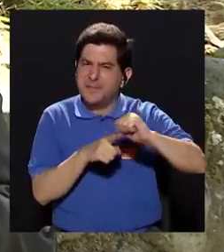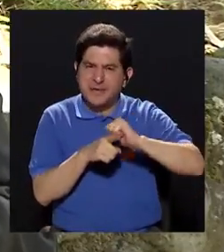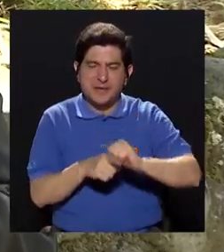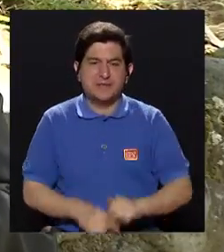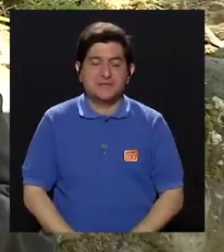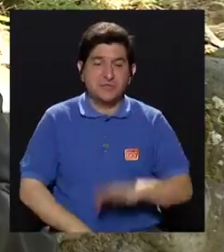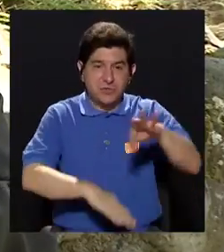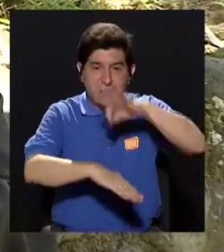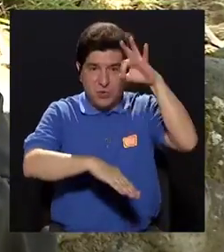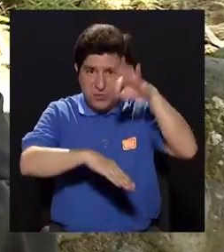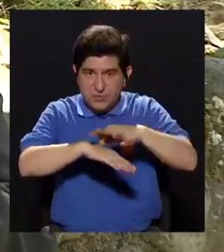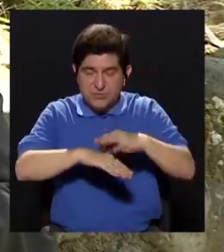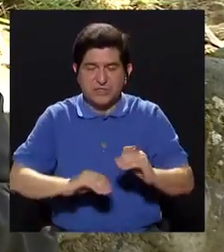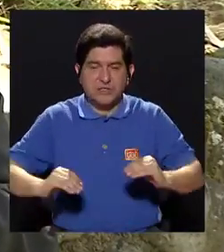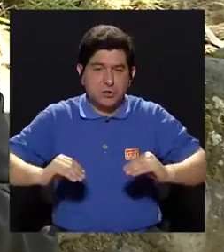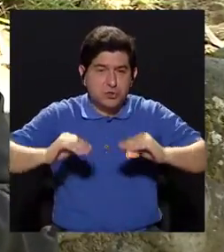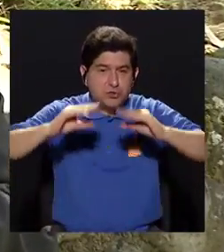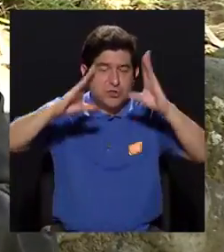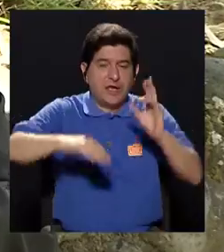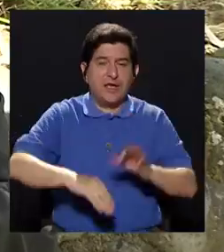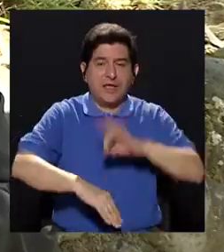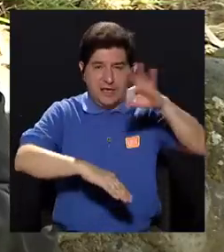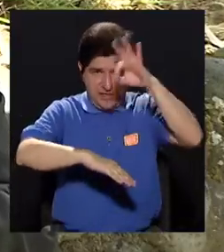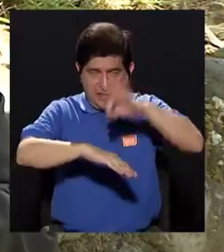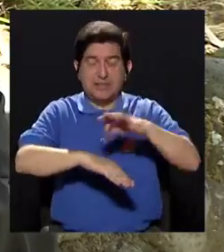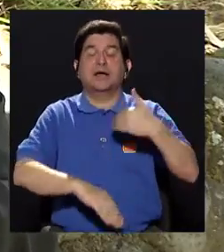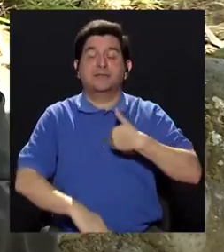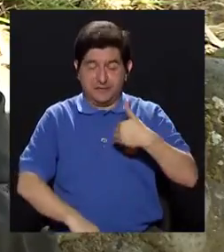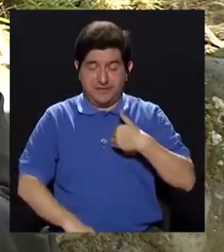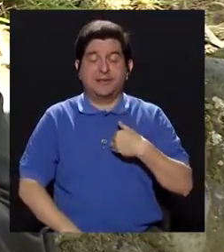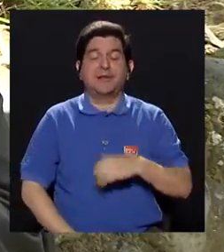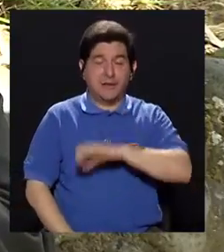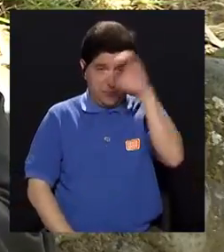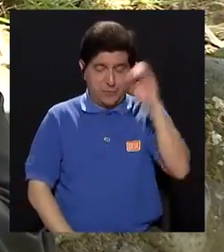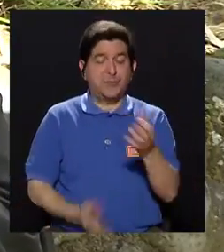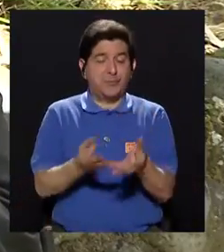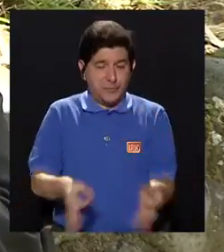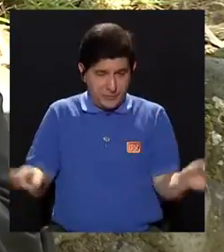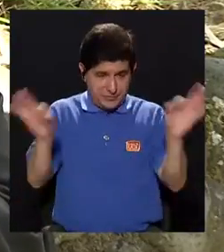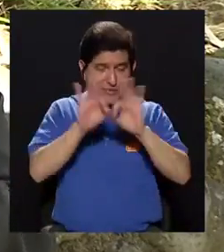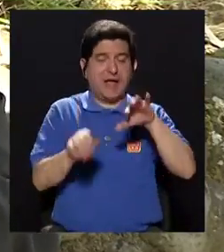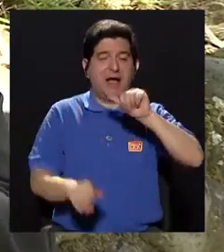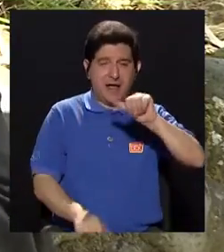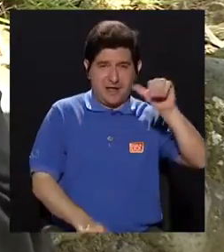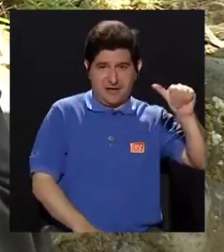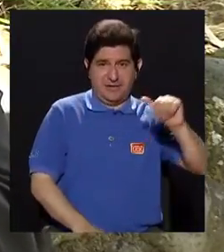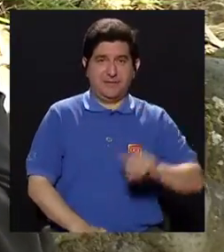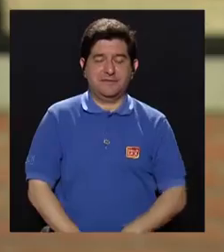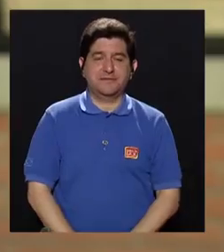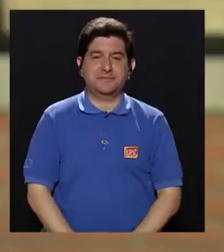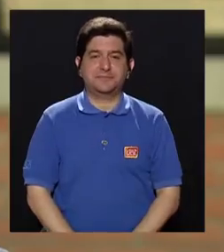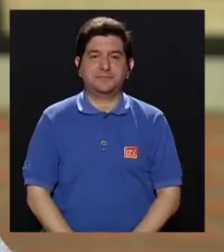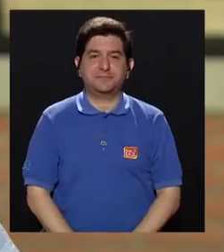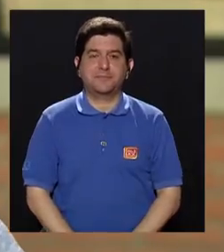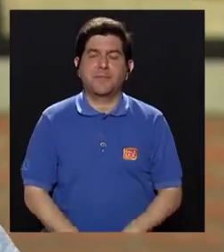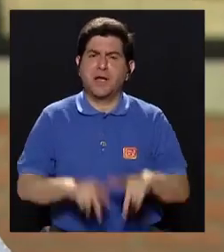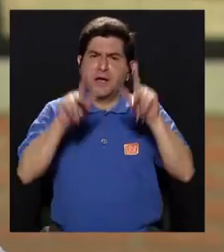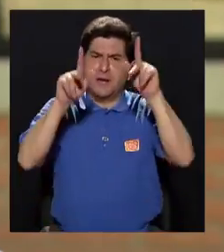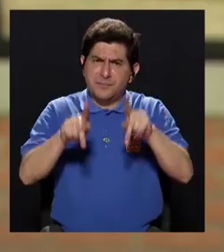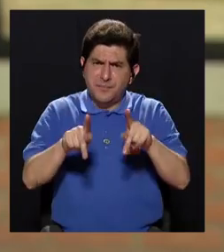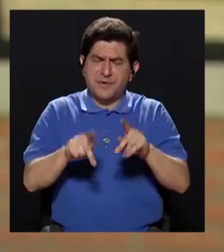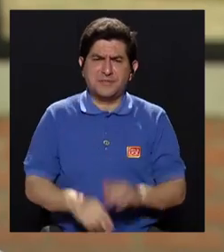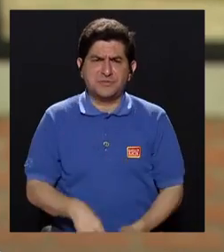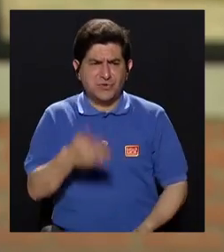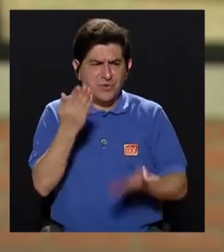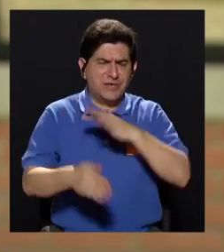estos mosquitos que nos pican de día, eventualmente tienen gran probabilidad de ser Aedes aegypti o Aedes albopicos. Las personas